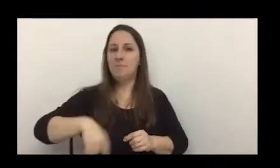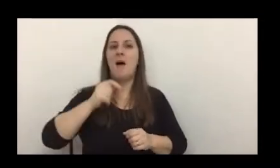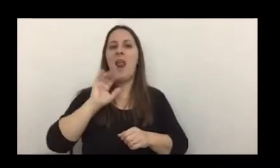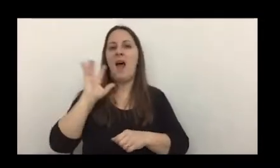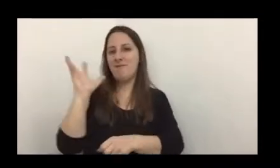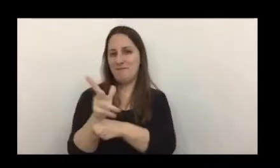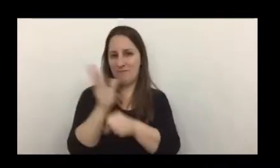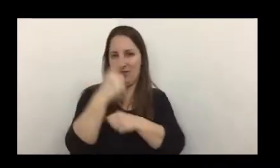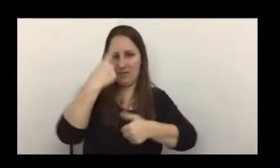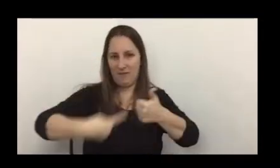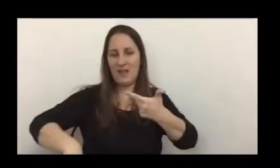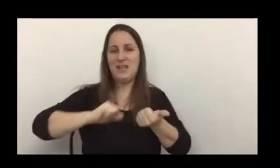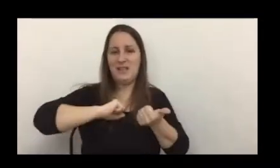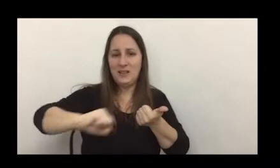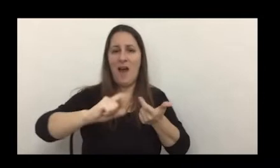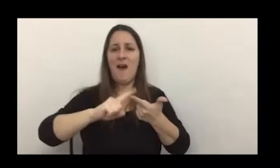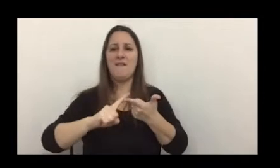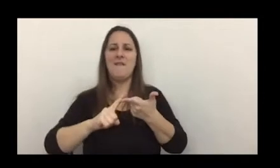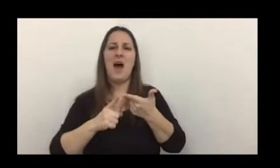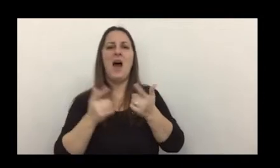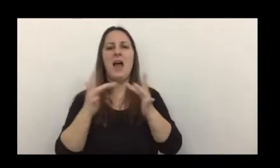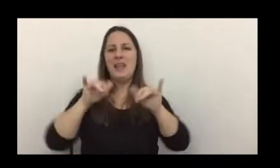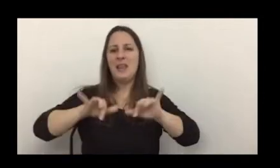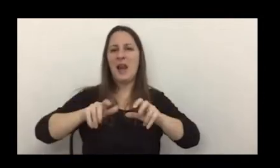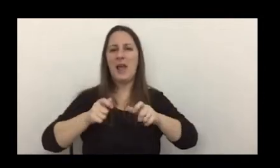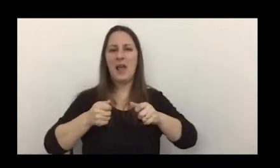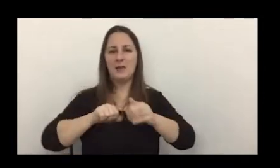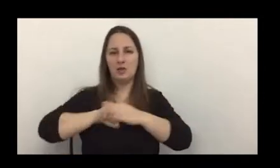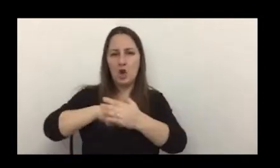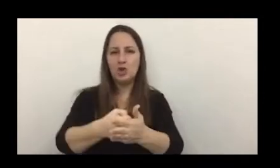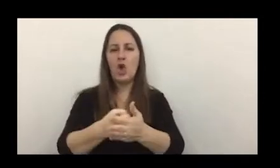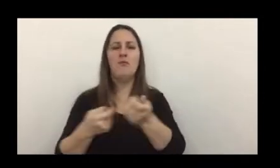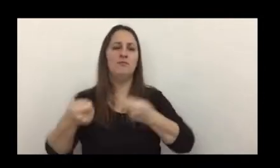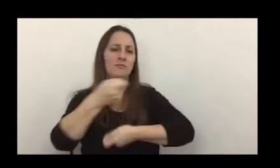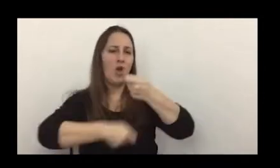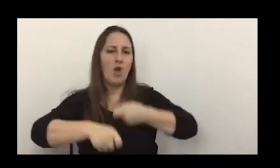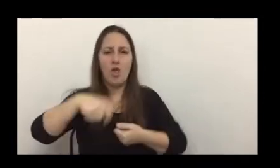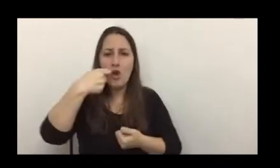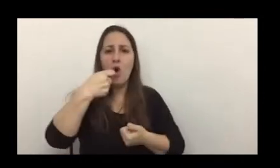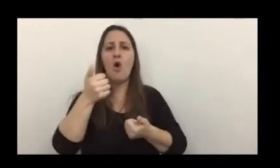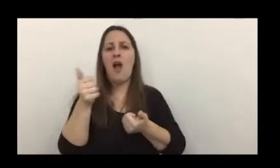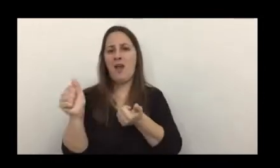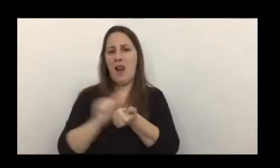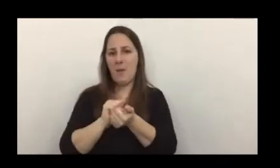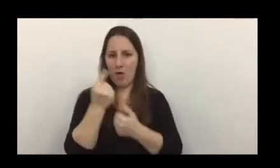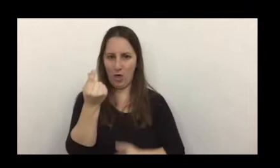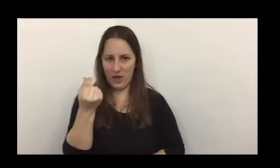delitos, como estafas, chantajes informáticos, tráfico de droga y lavado de activos.